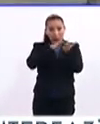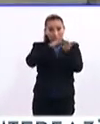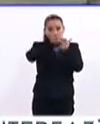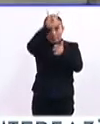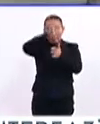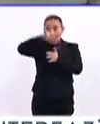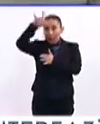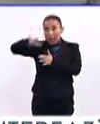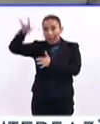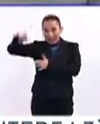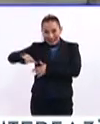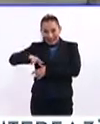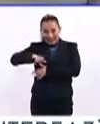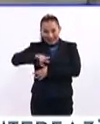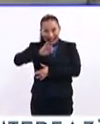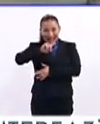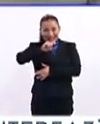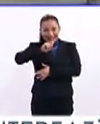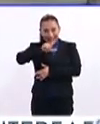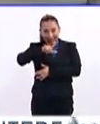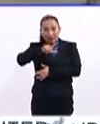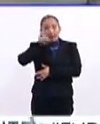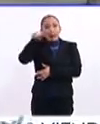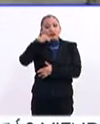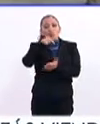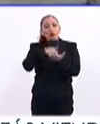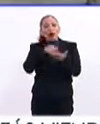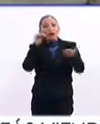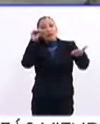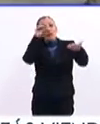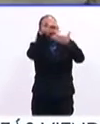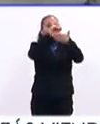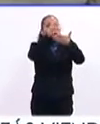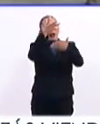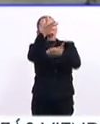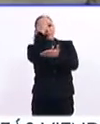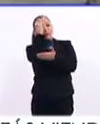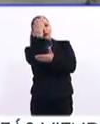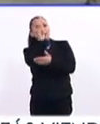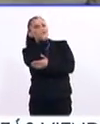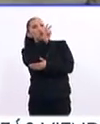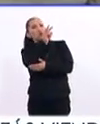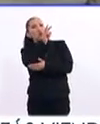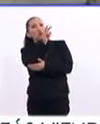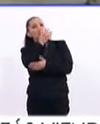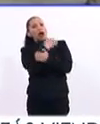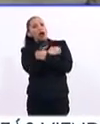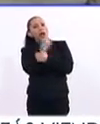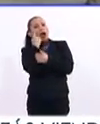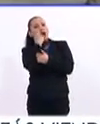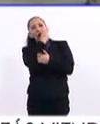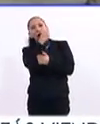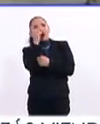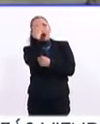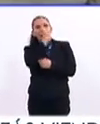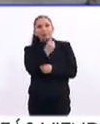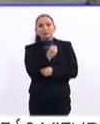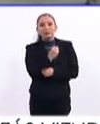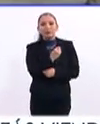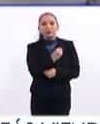papel que son carteles son espacios donde la gente aprende y se educa visualmente,